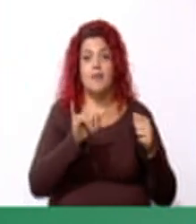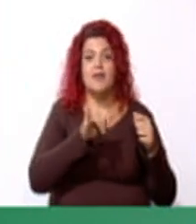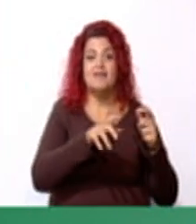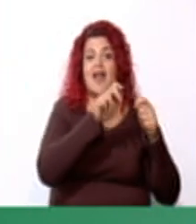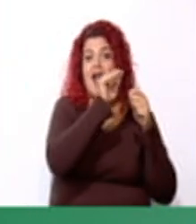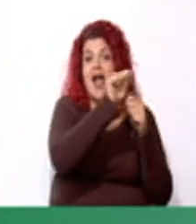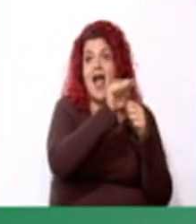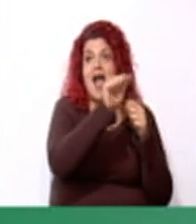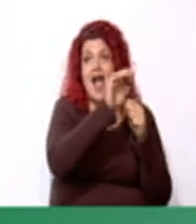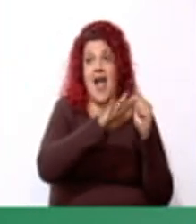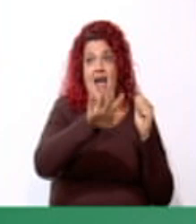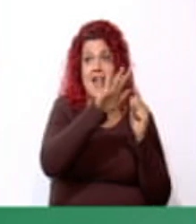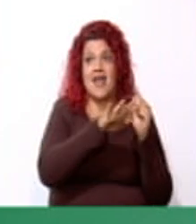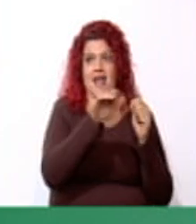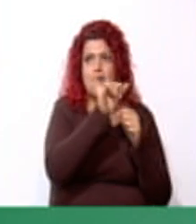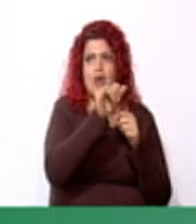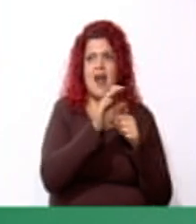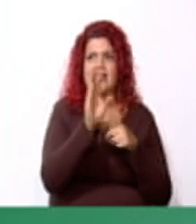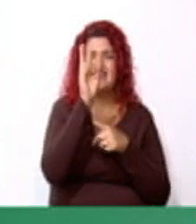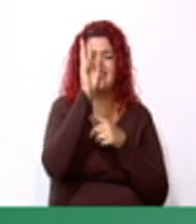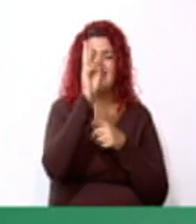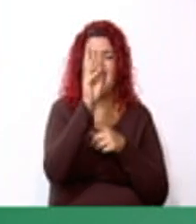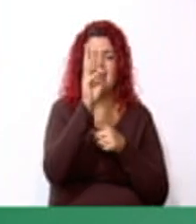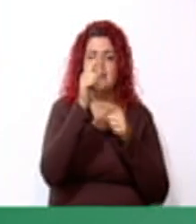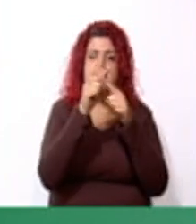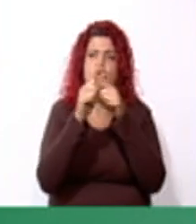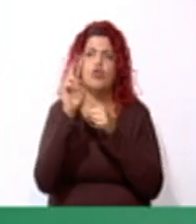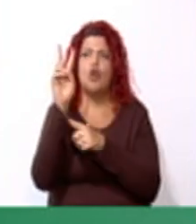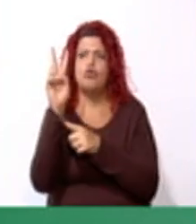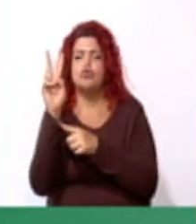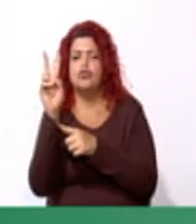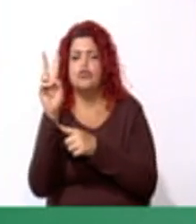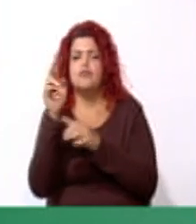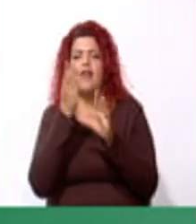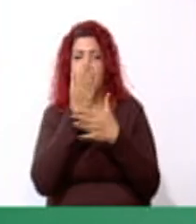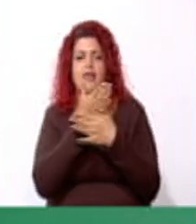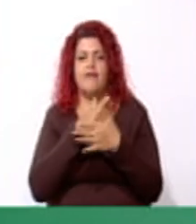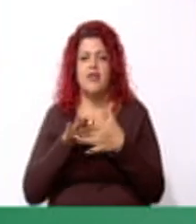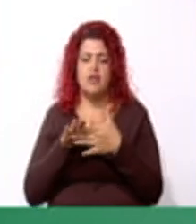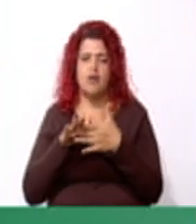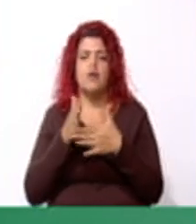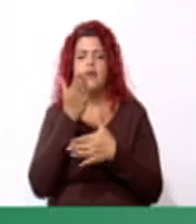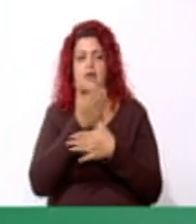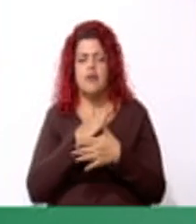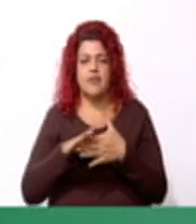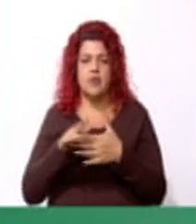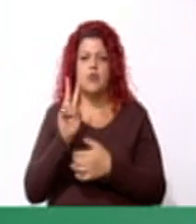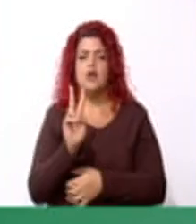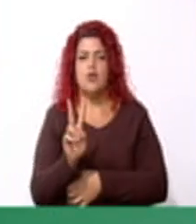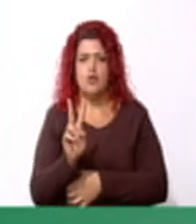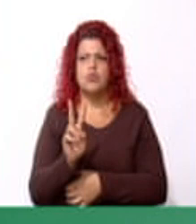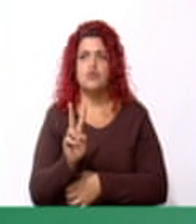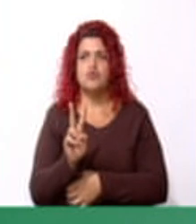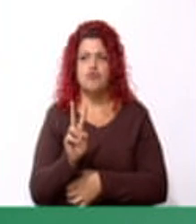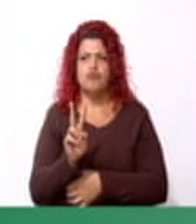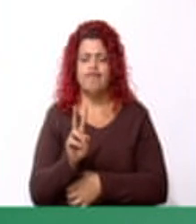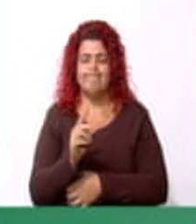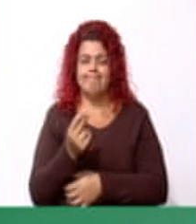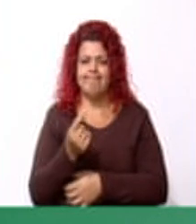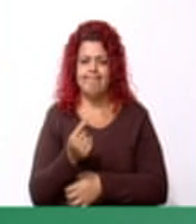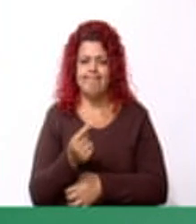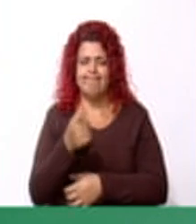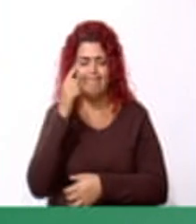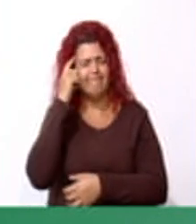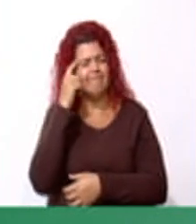mayor por la diagonal menor sería seis por dos dividido entre dos. Vamos rapidito en la